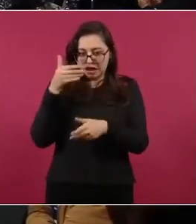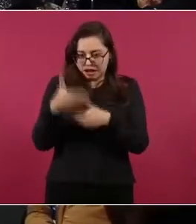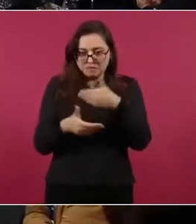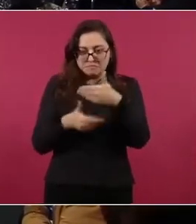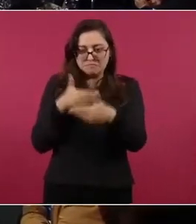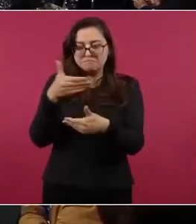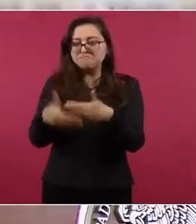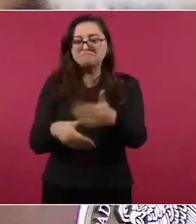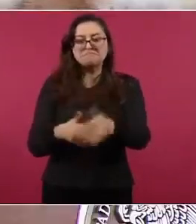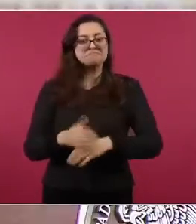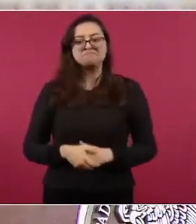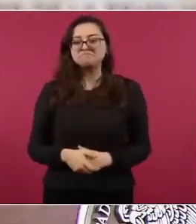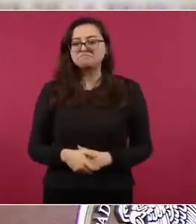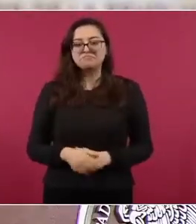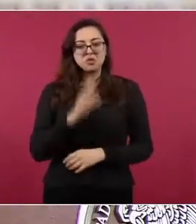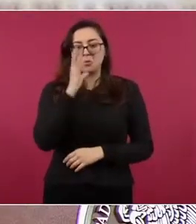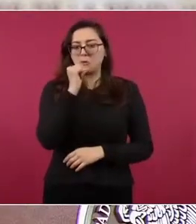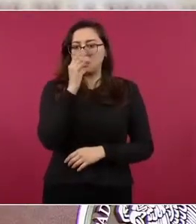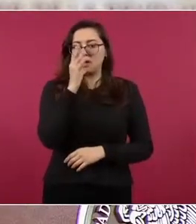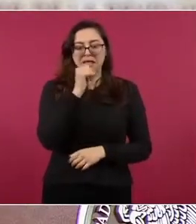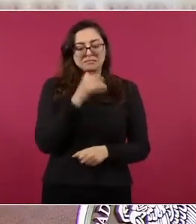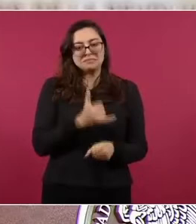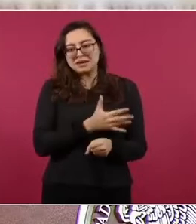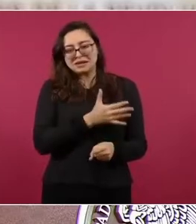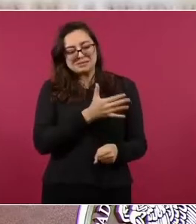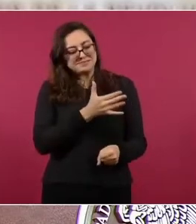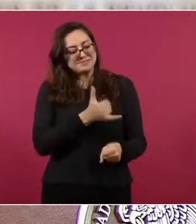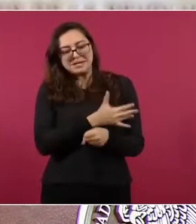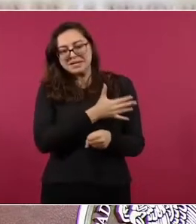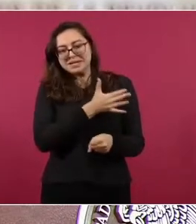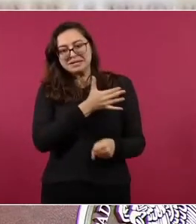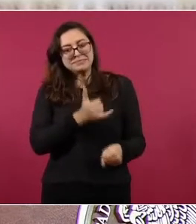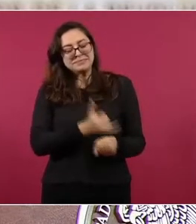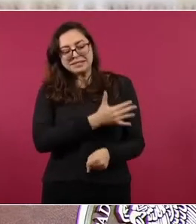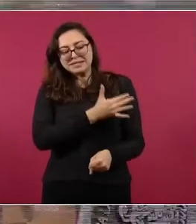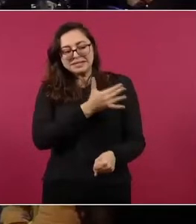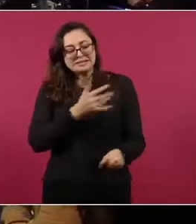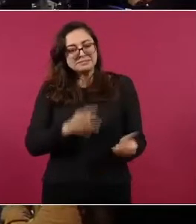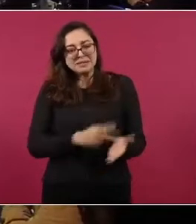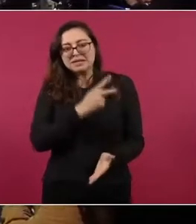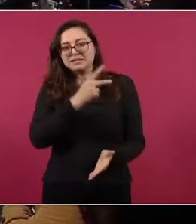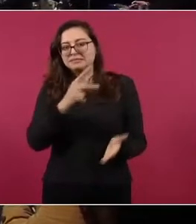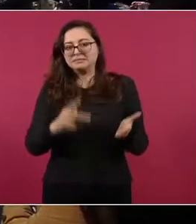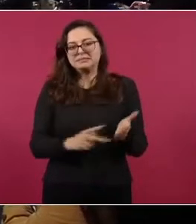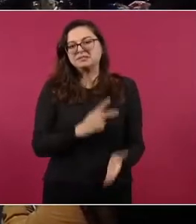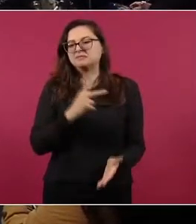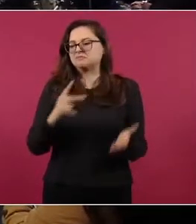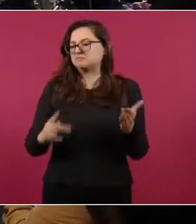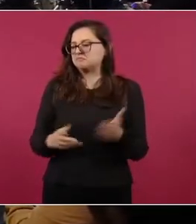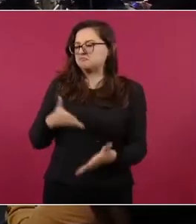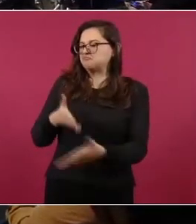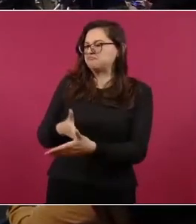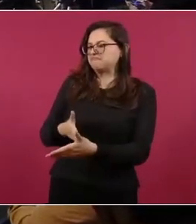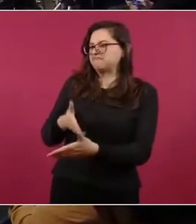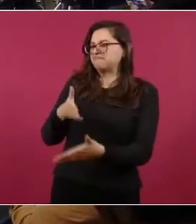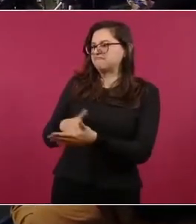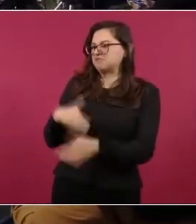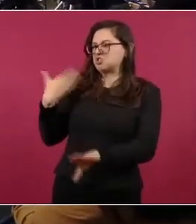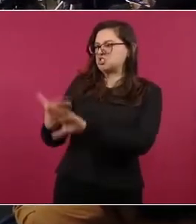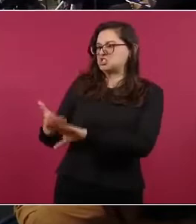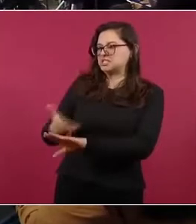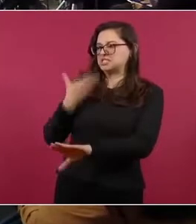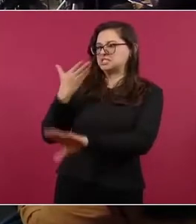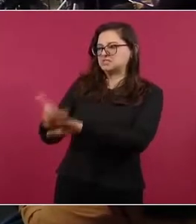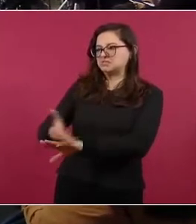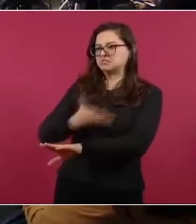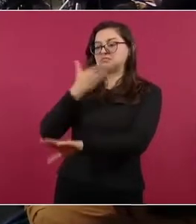puedan gobernar, que es el caso del Perú.